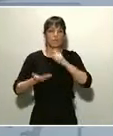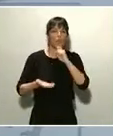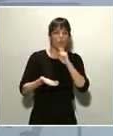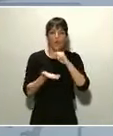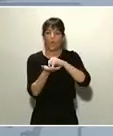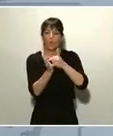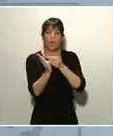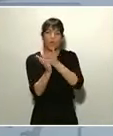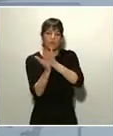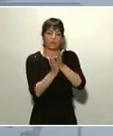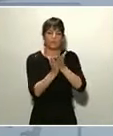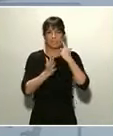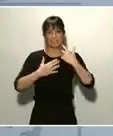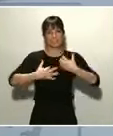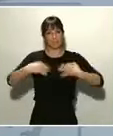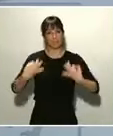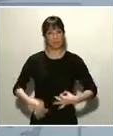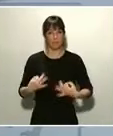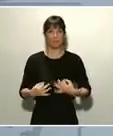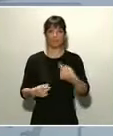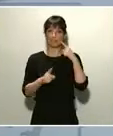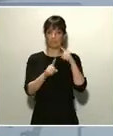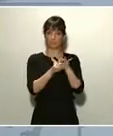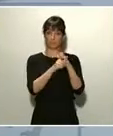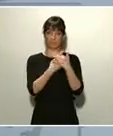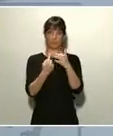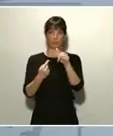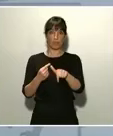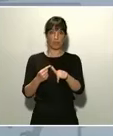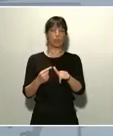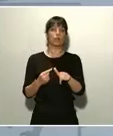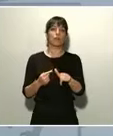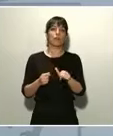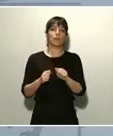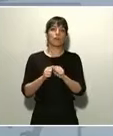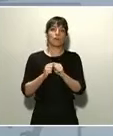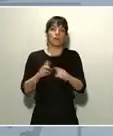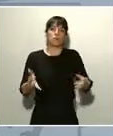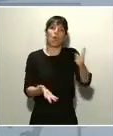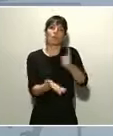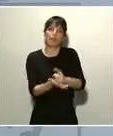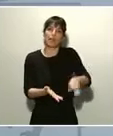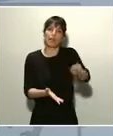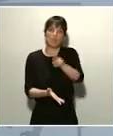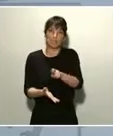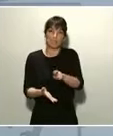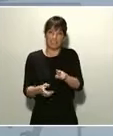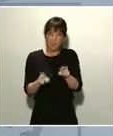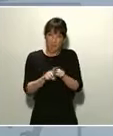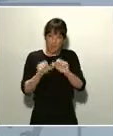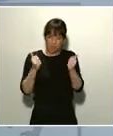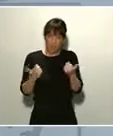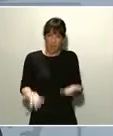seguridad para que esta situación no se nos vuelva a repetir con la envergadura que desgraciadamente estamos sufriendo.